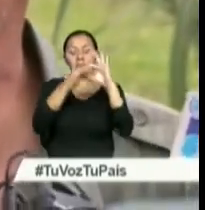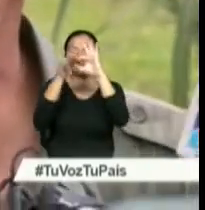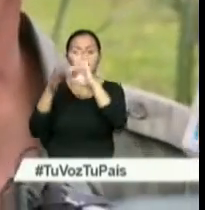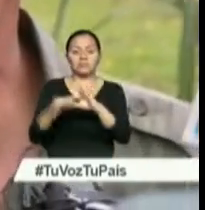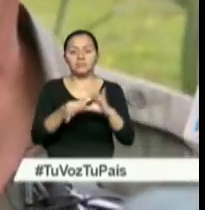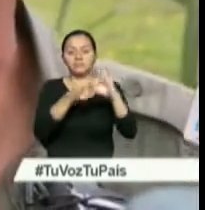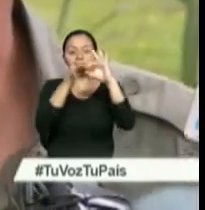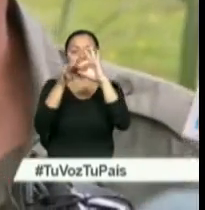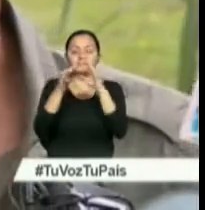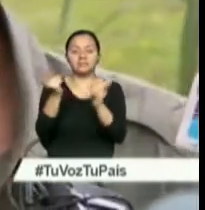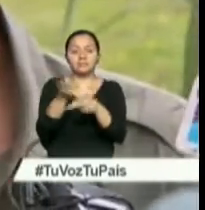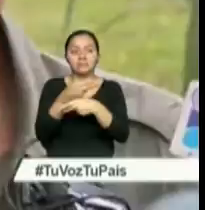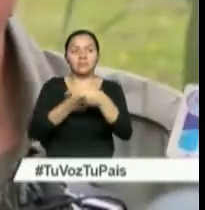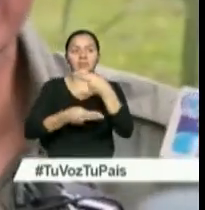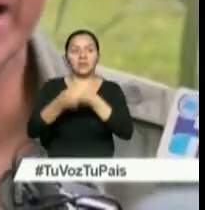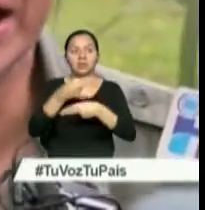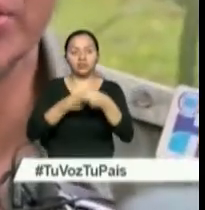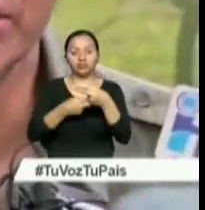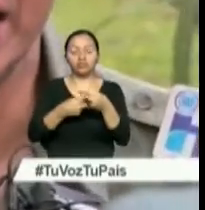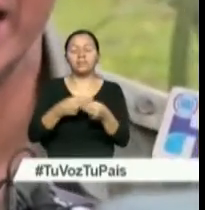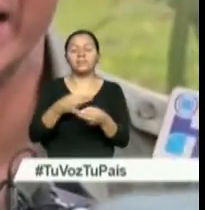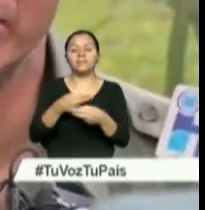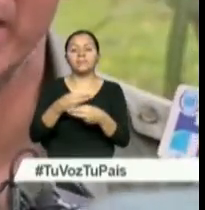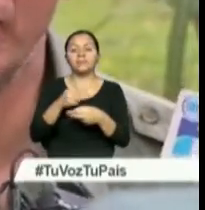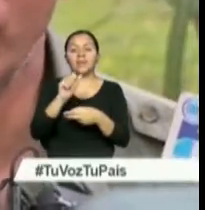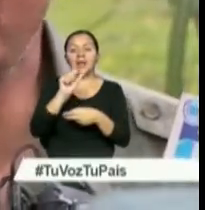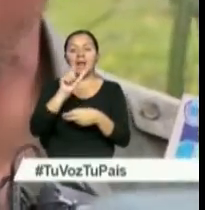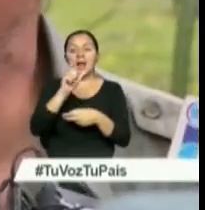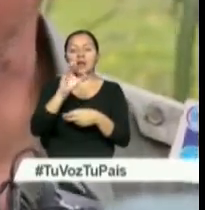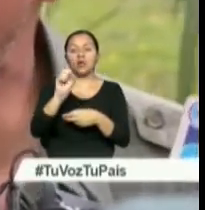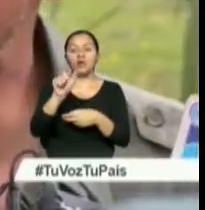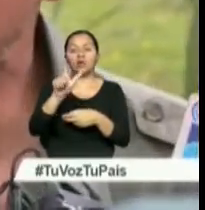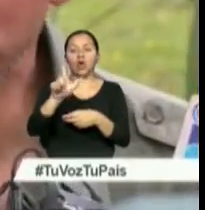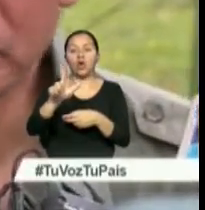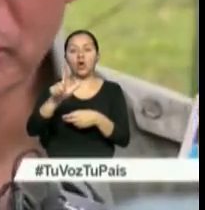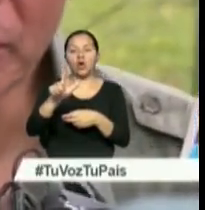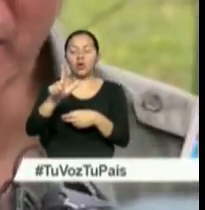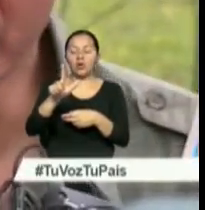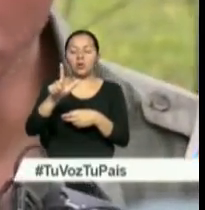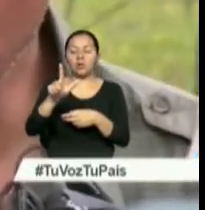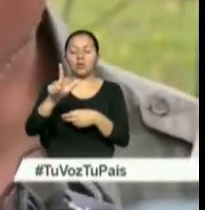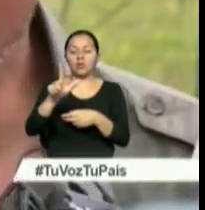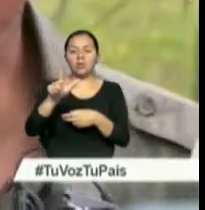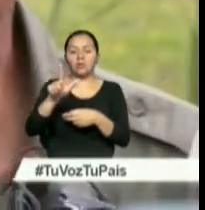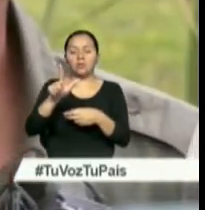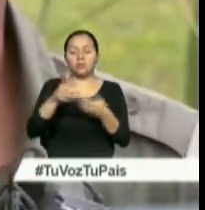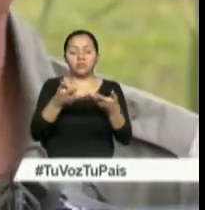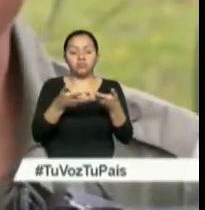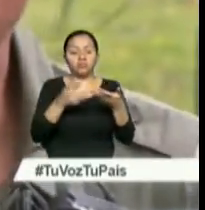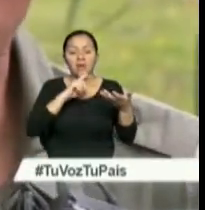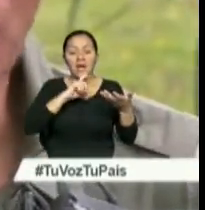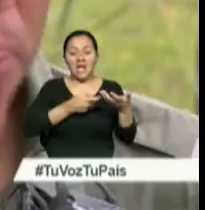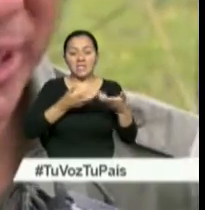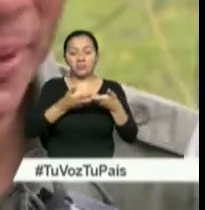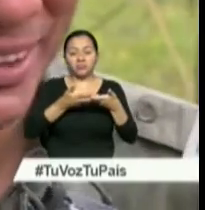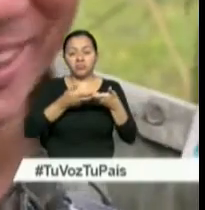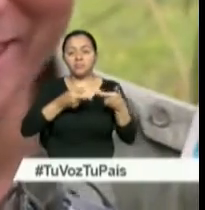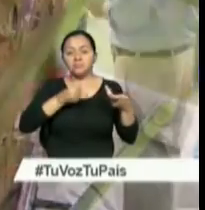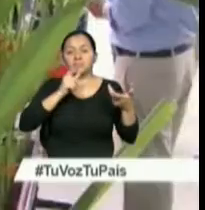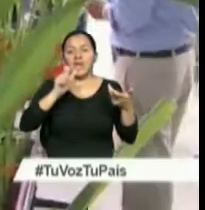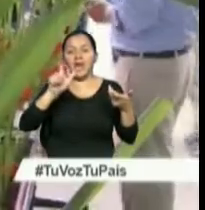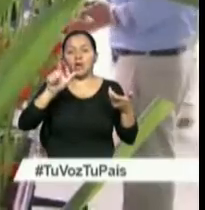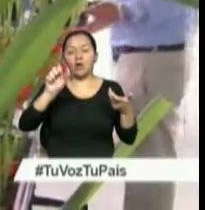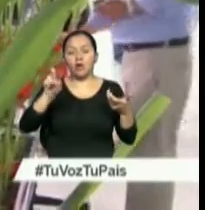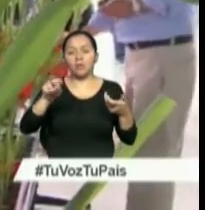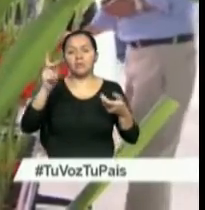la caña de azúcar y a ver el alcohol, que es una fuente de energía dentro de una política pública de biocombustibles.